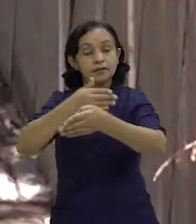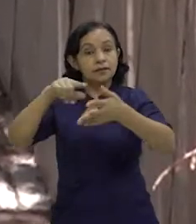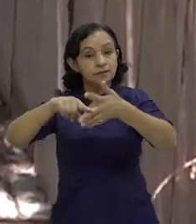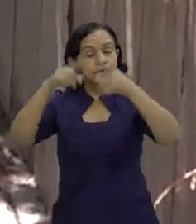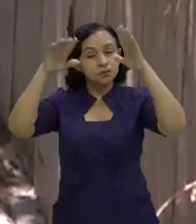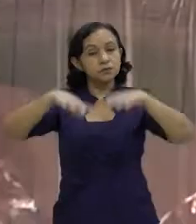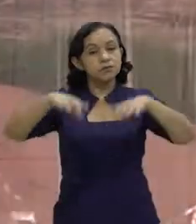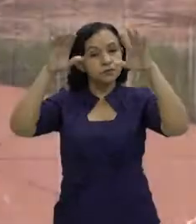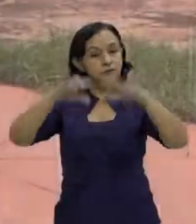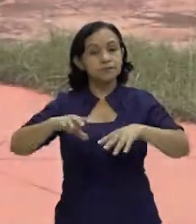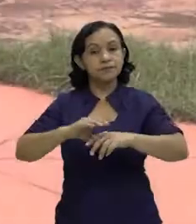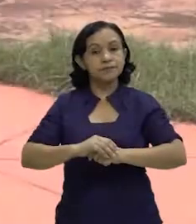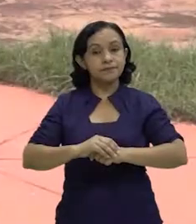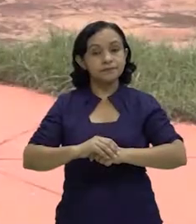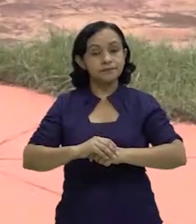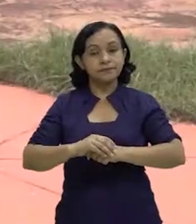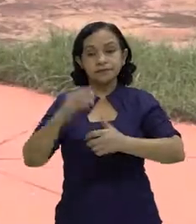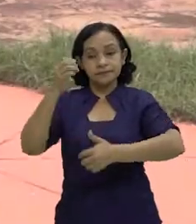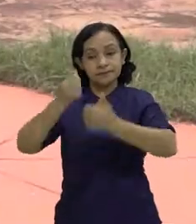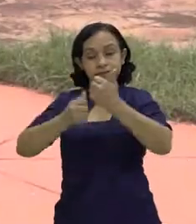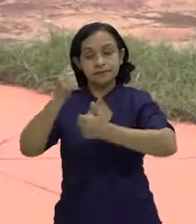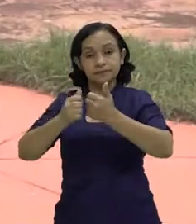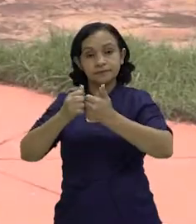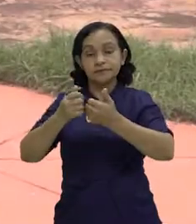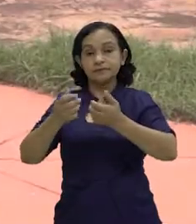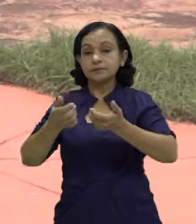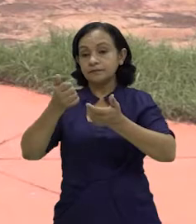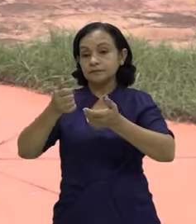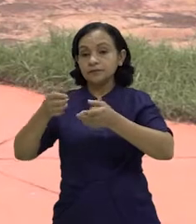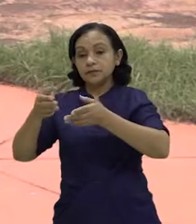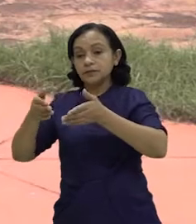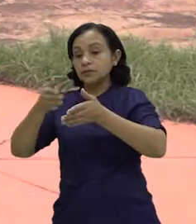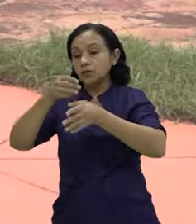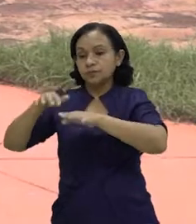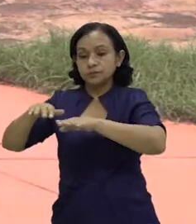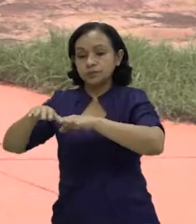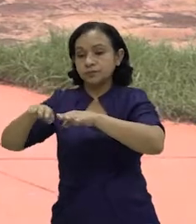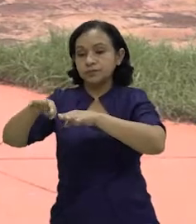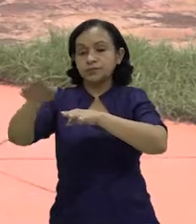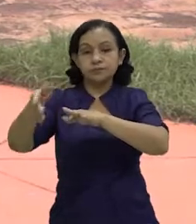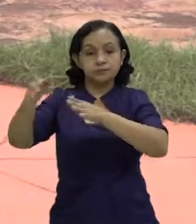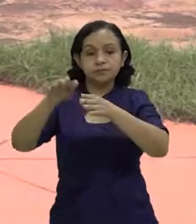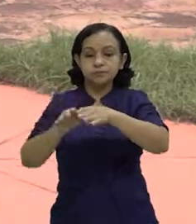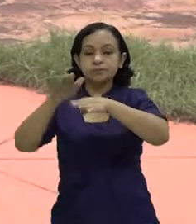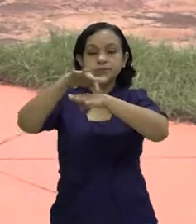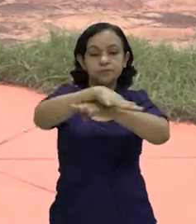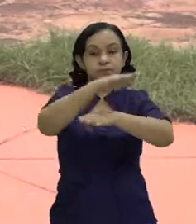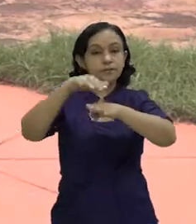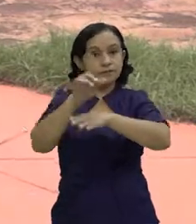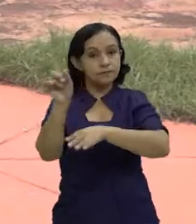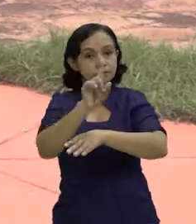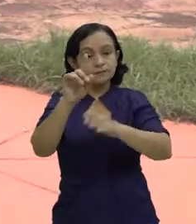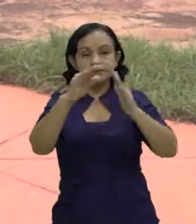que comience el invierno, para que así no afecte tanto el lago y las desembocaduras y no se den tampoco los desbordamientos